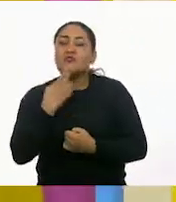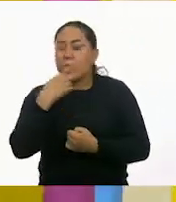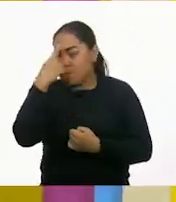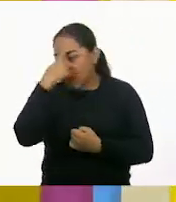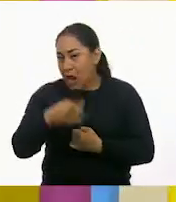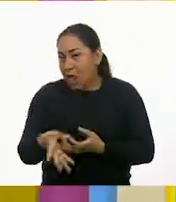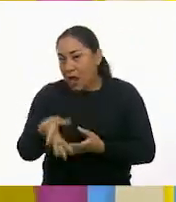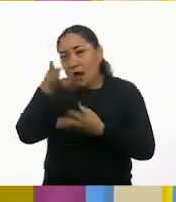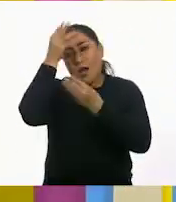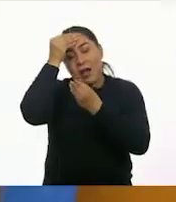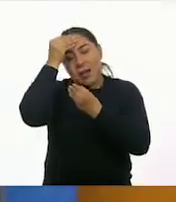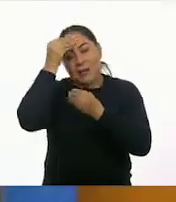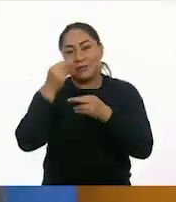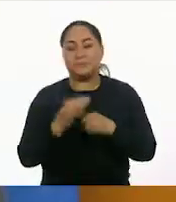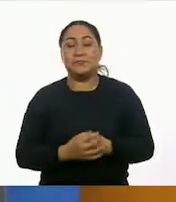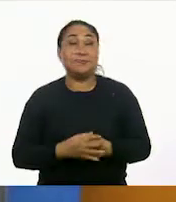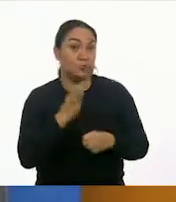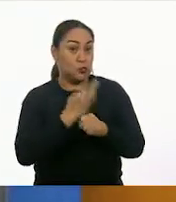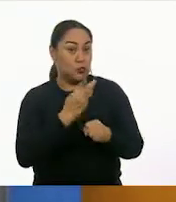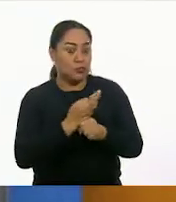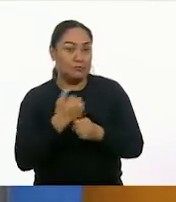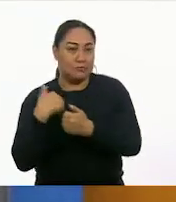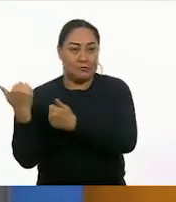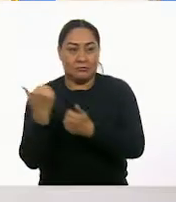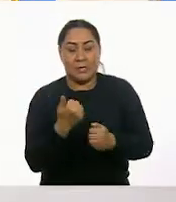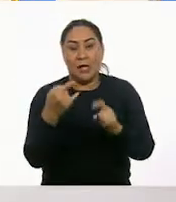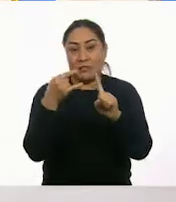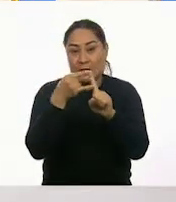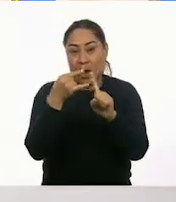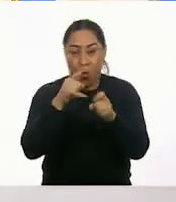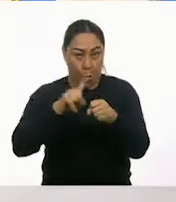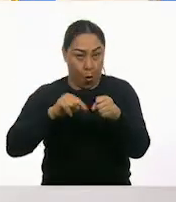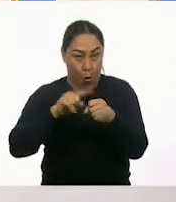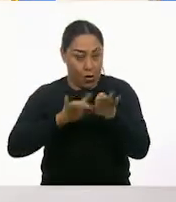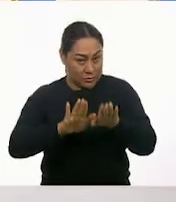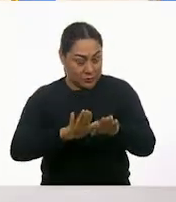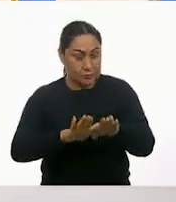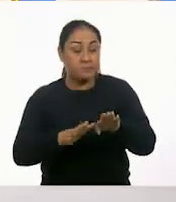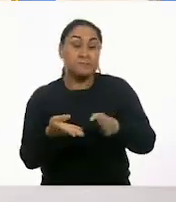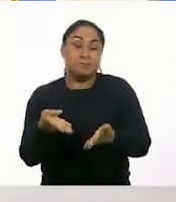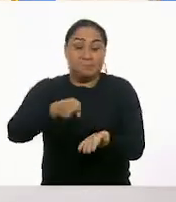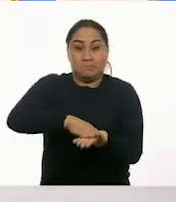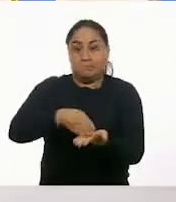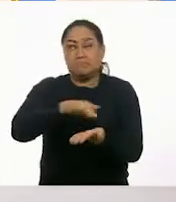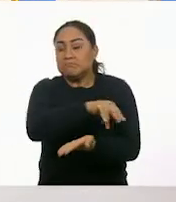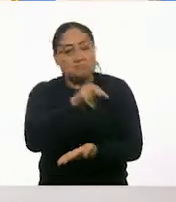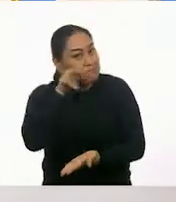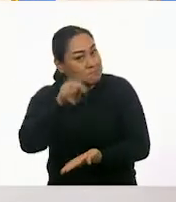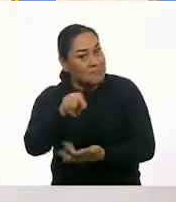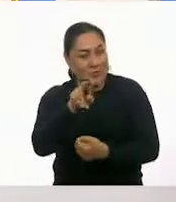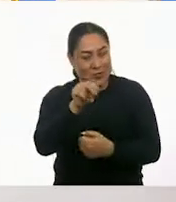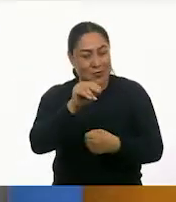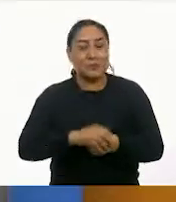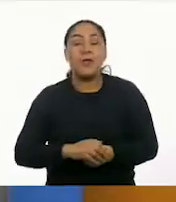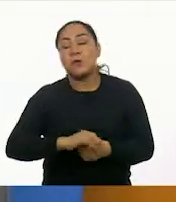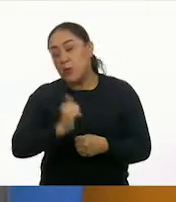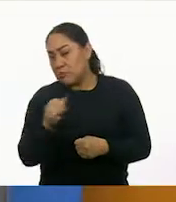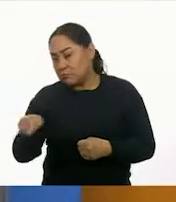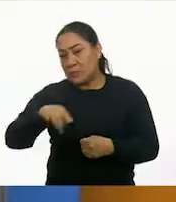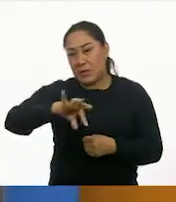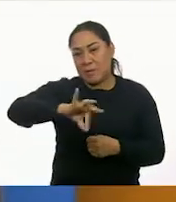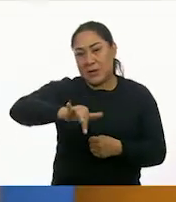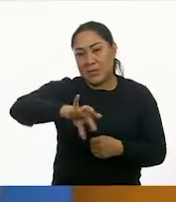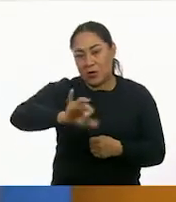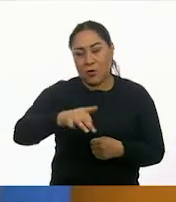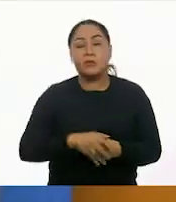conocimiento. Vamos a tener tarjetas de colores. Tú no vas a saber qué hay aquí abajo de cada una de ellas. Y hay una pirinola. Tenemos